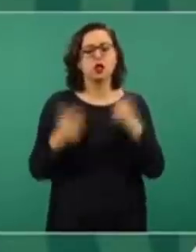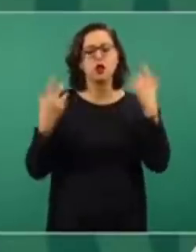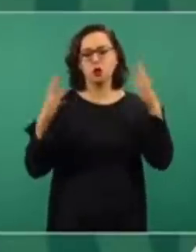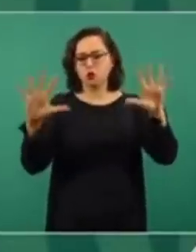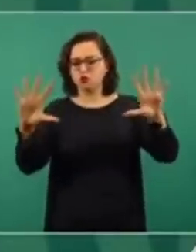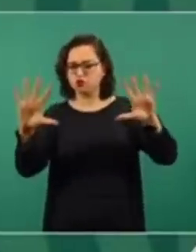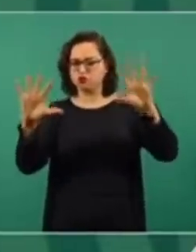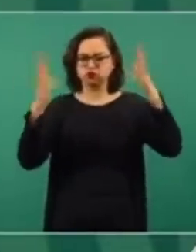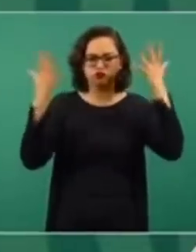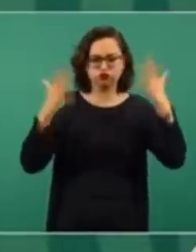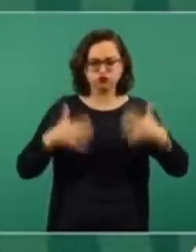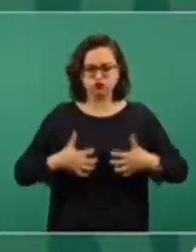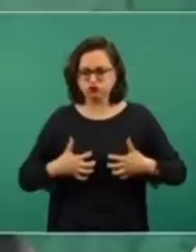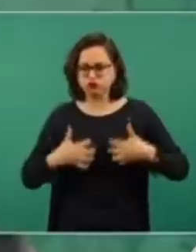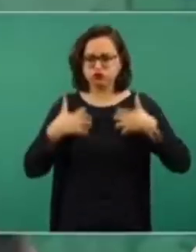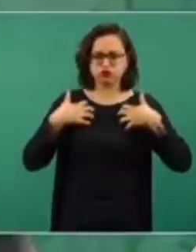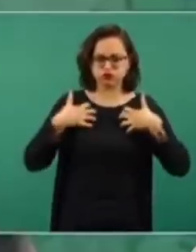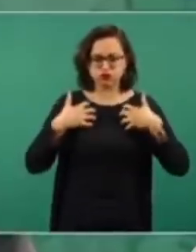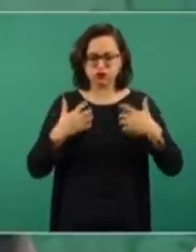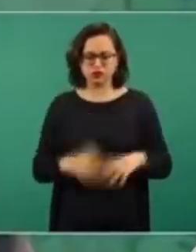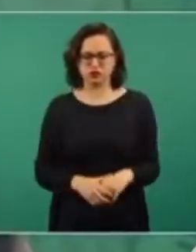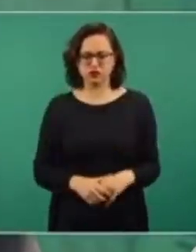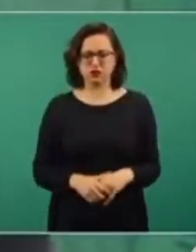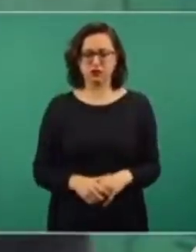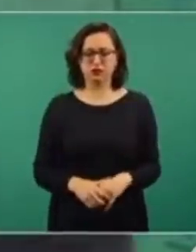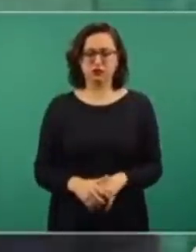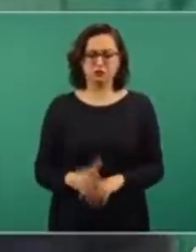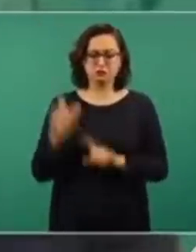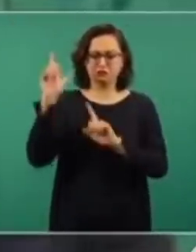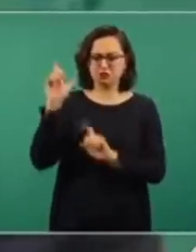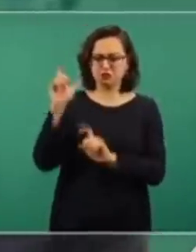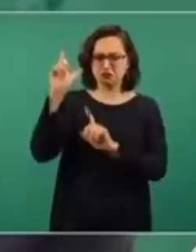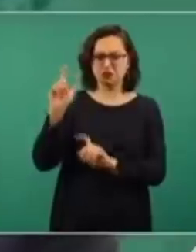se asesinó a personas